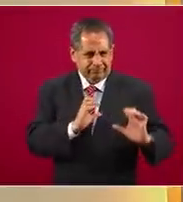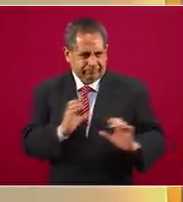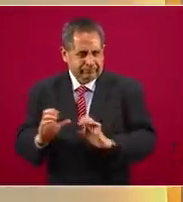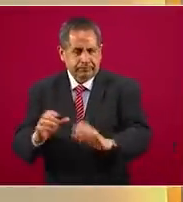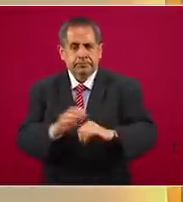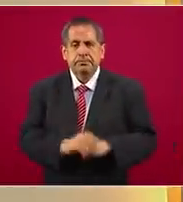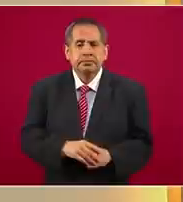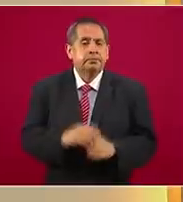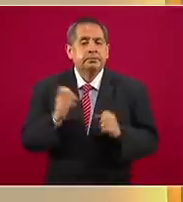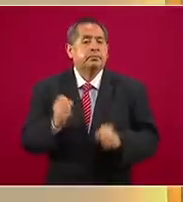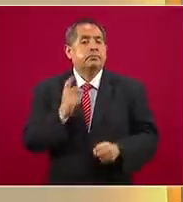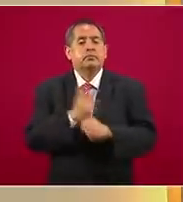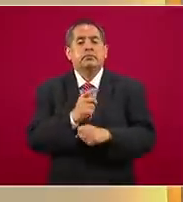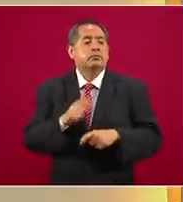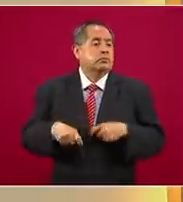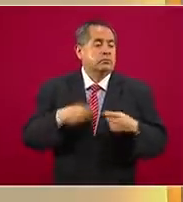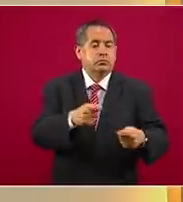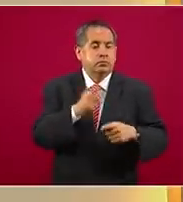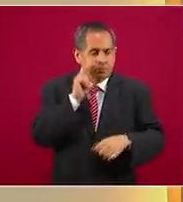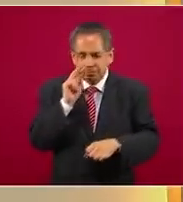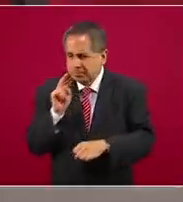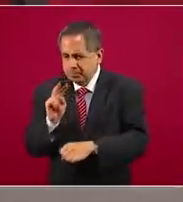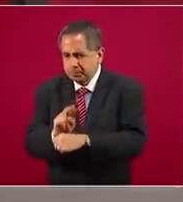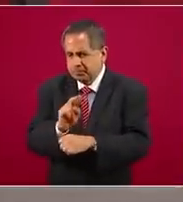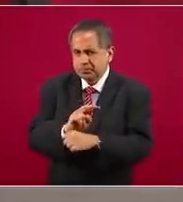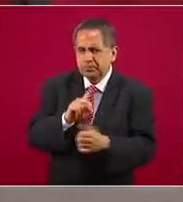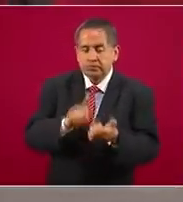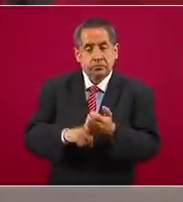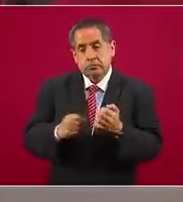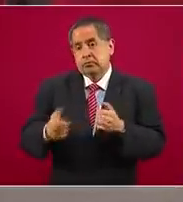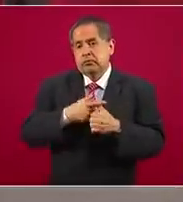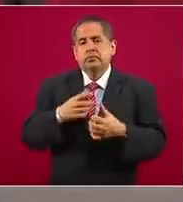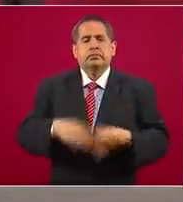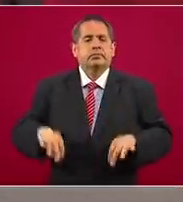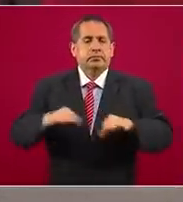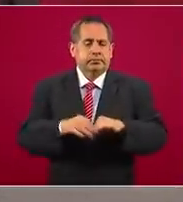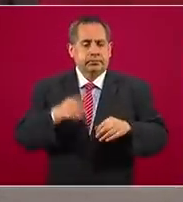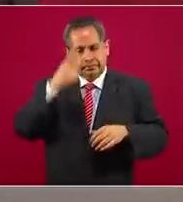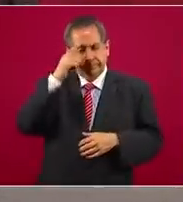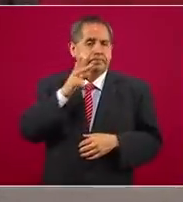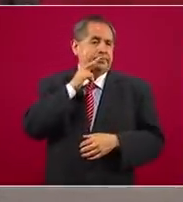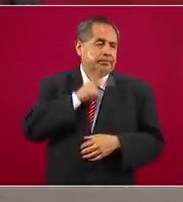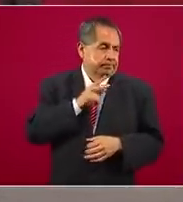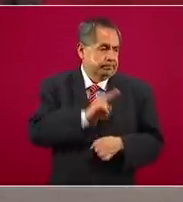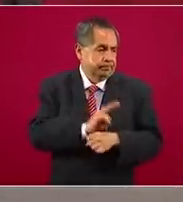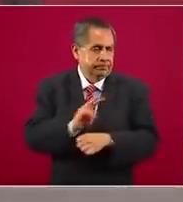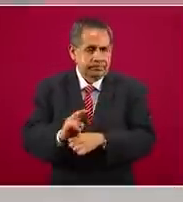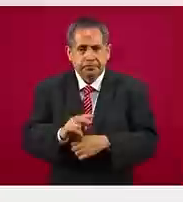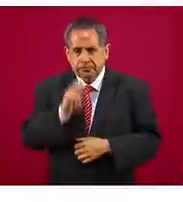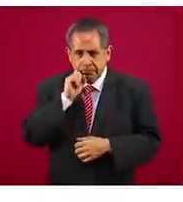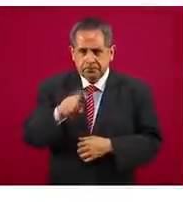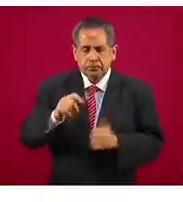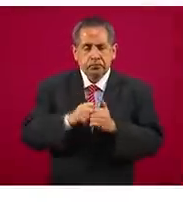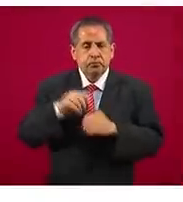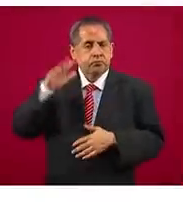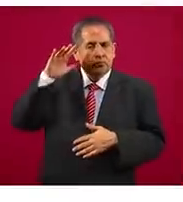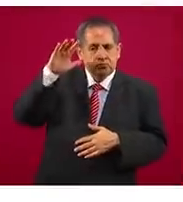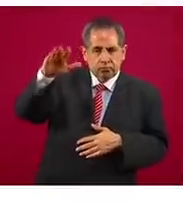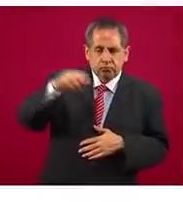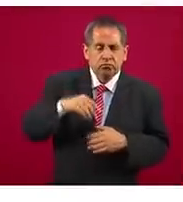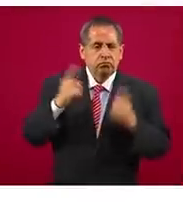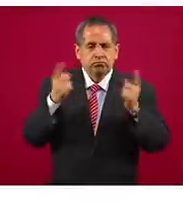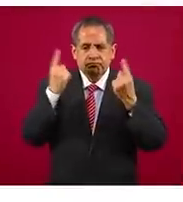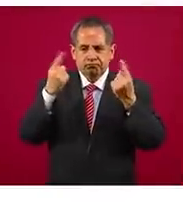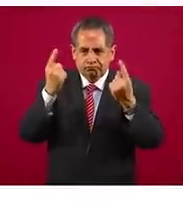seguridad a ductos, que son prioridad en Pemex, vigilancia con aeronaves no tripuladas,